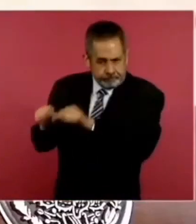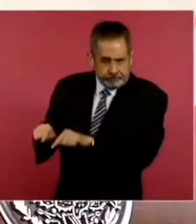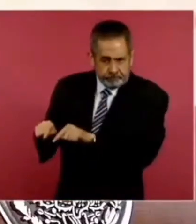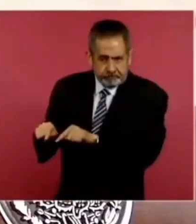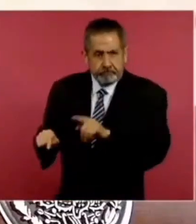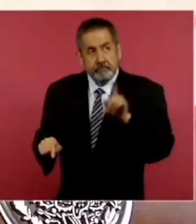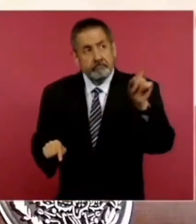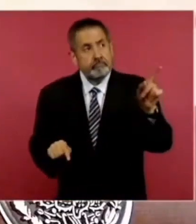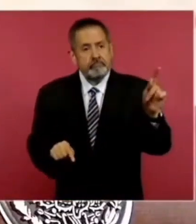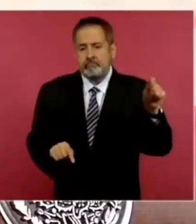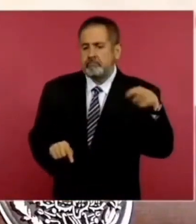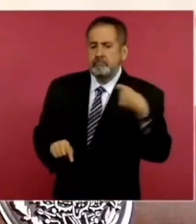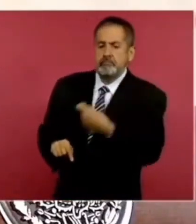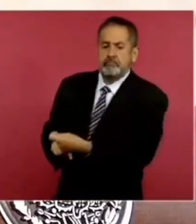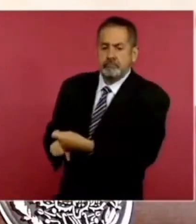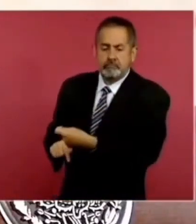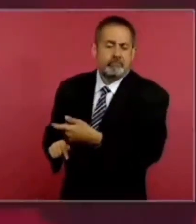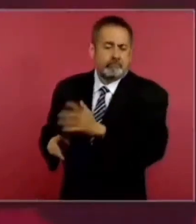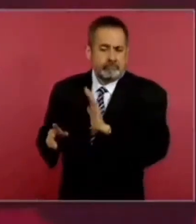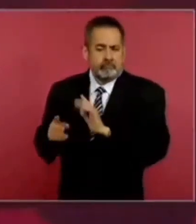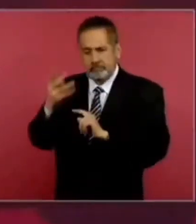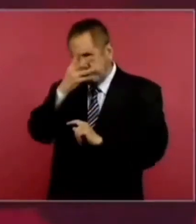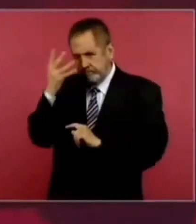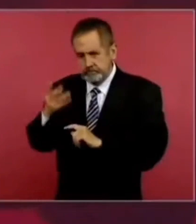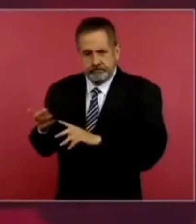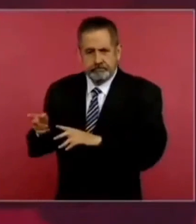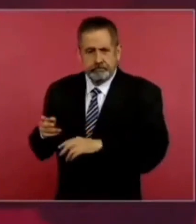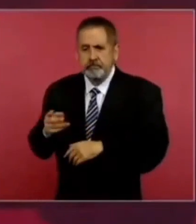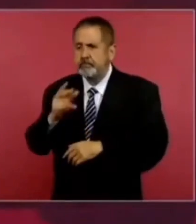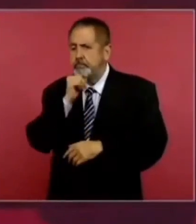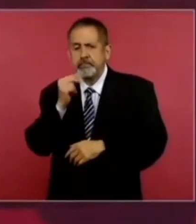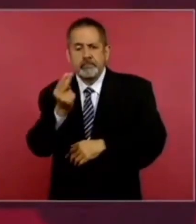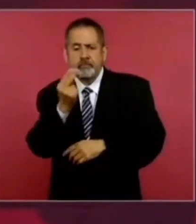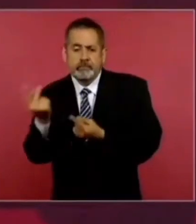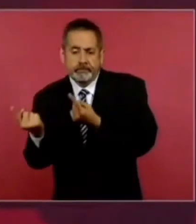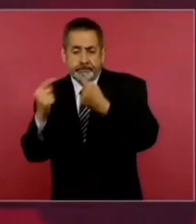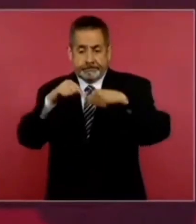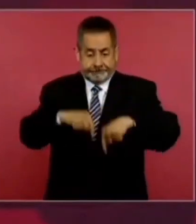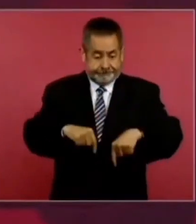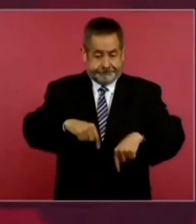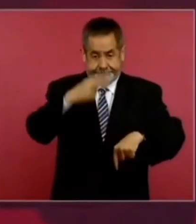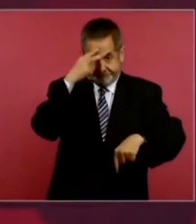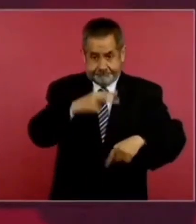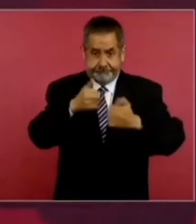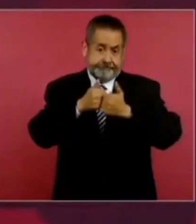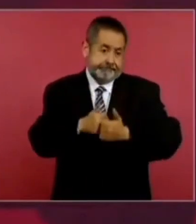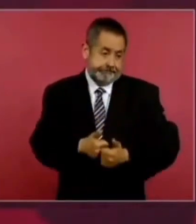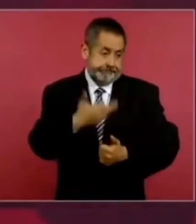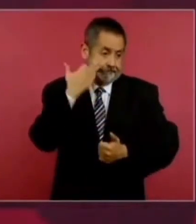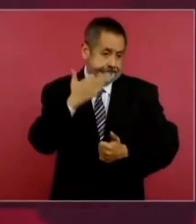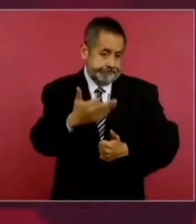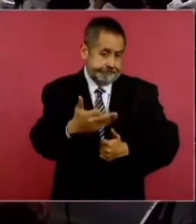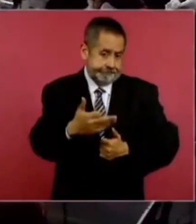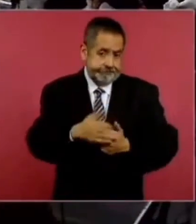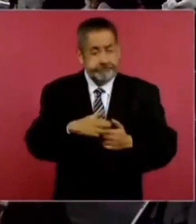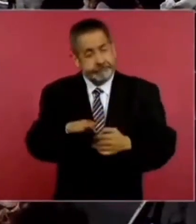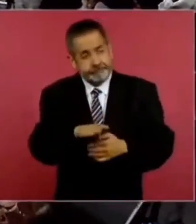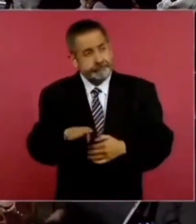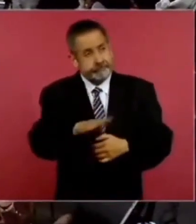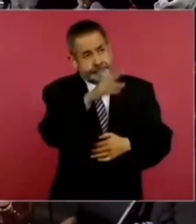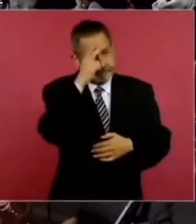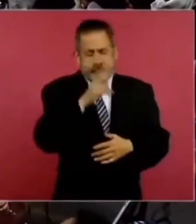originarios los migrantes. Que no tengan que llegar a México y atravesar México.